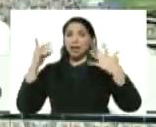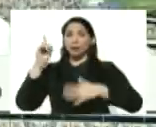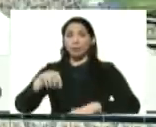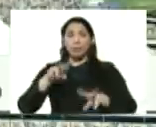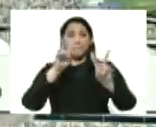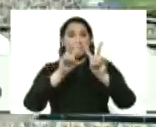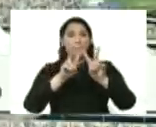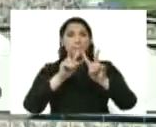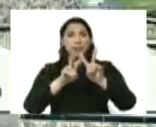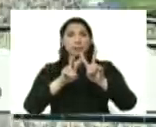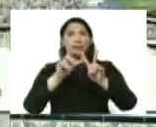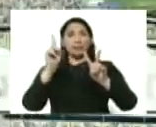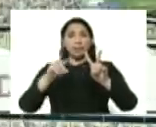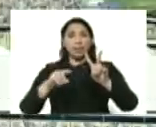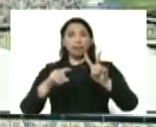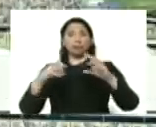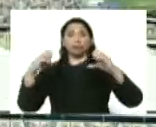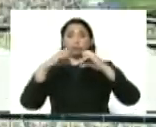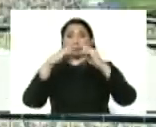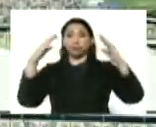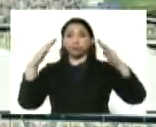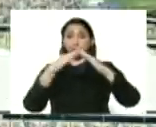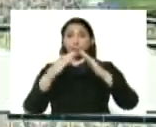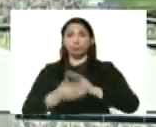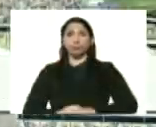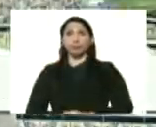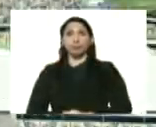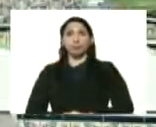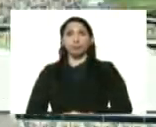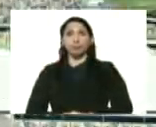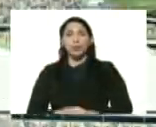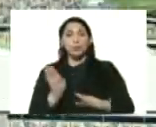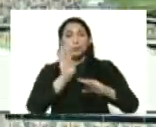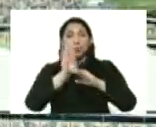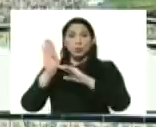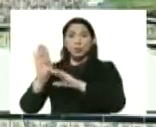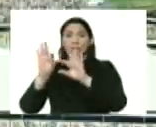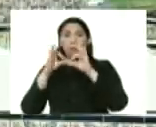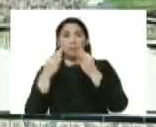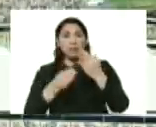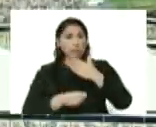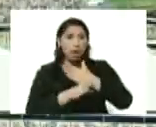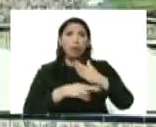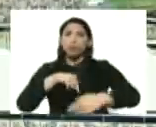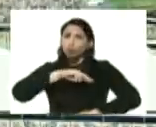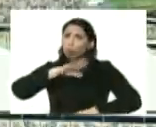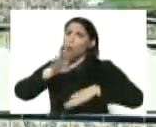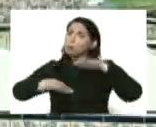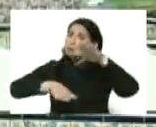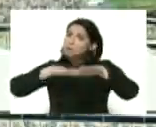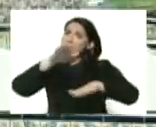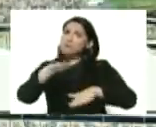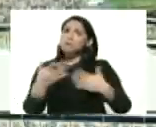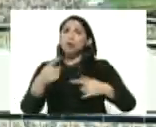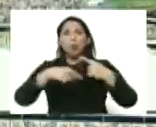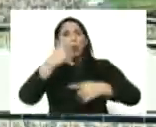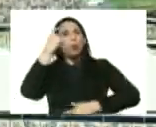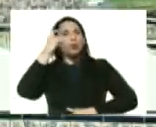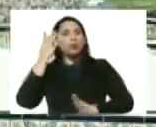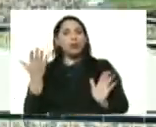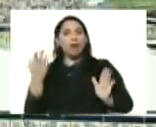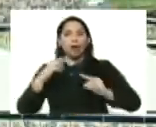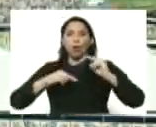gran misión hogares de la patria y la protección de la familia ah ahí vamos nosotros todos los días